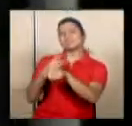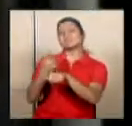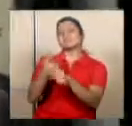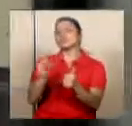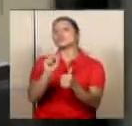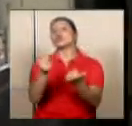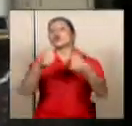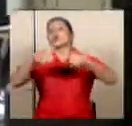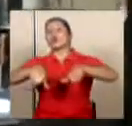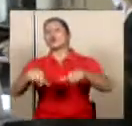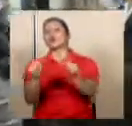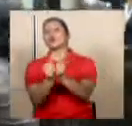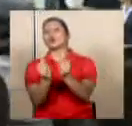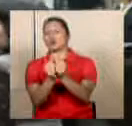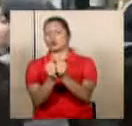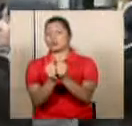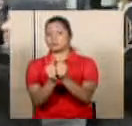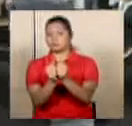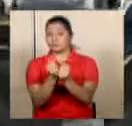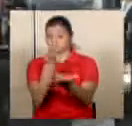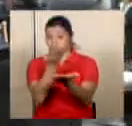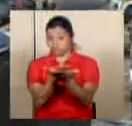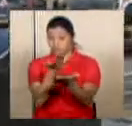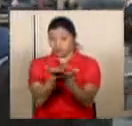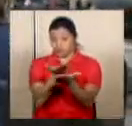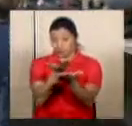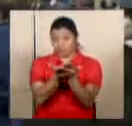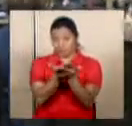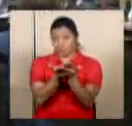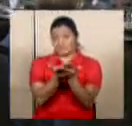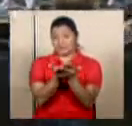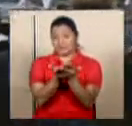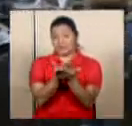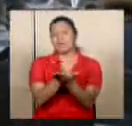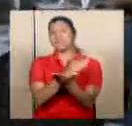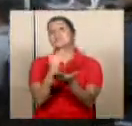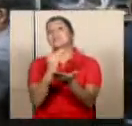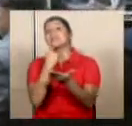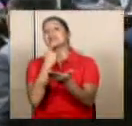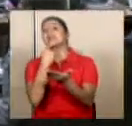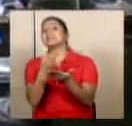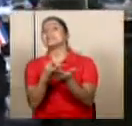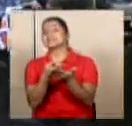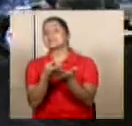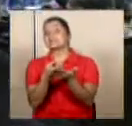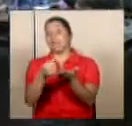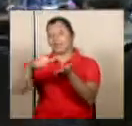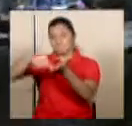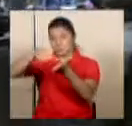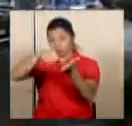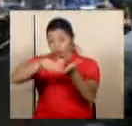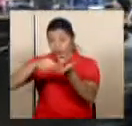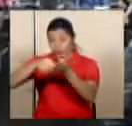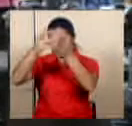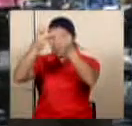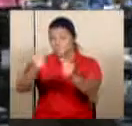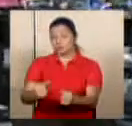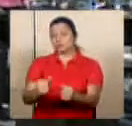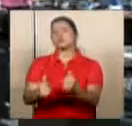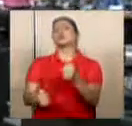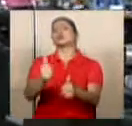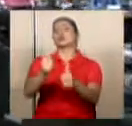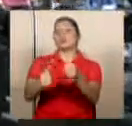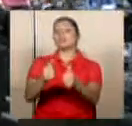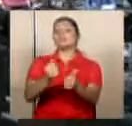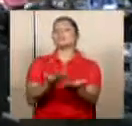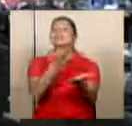que él anunció y luego pues en esta se incluye que va a ser votado el presupuesto tal y como lo envió el